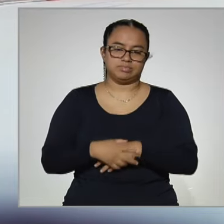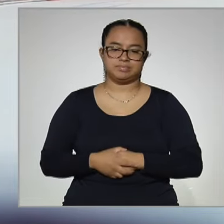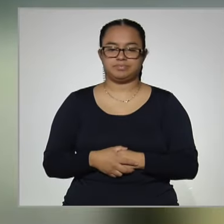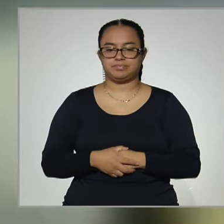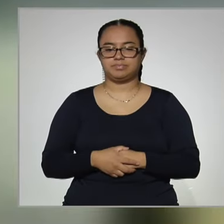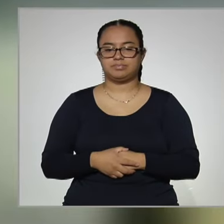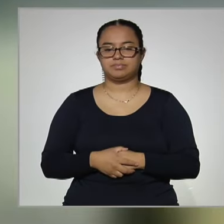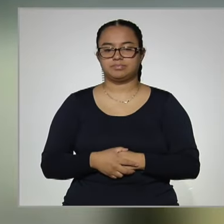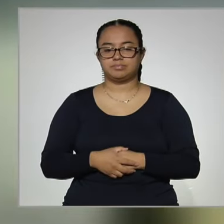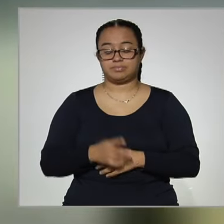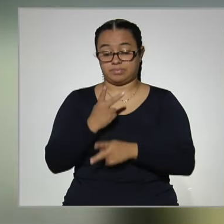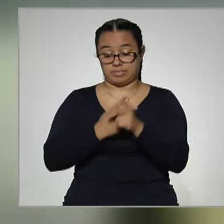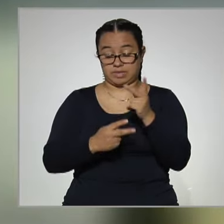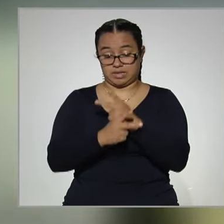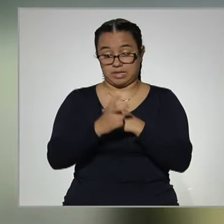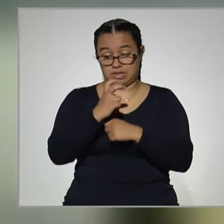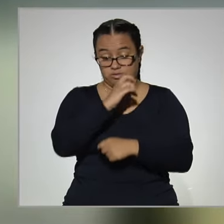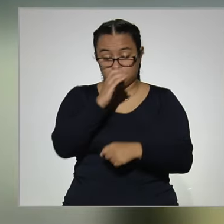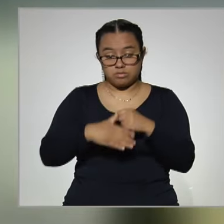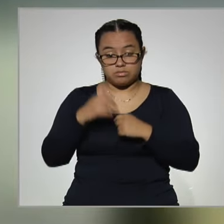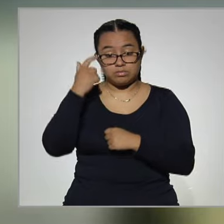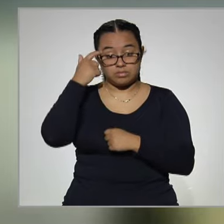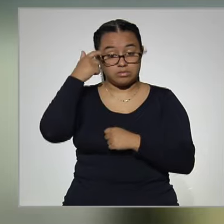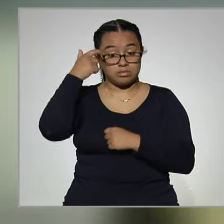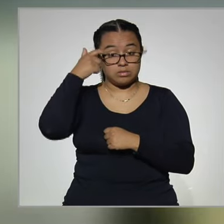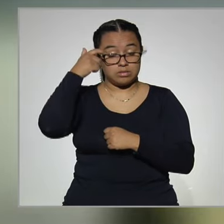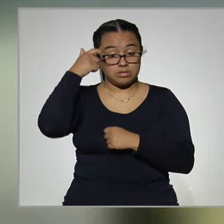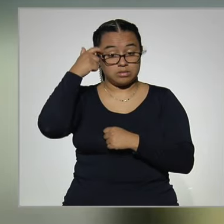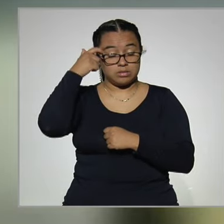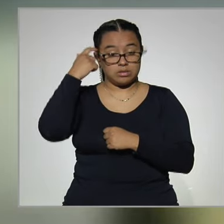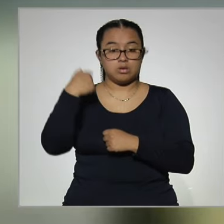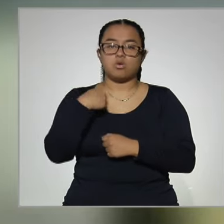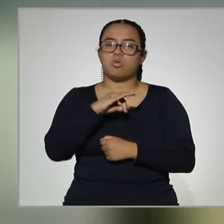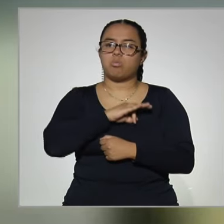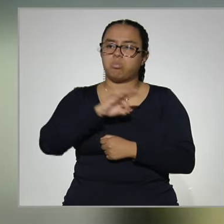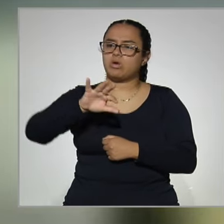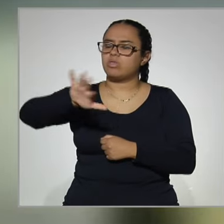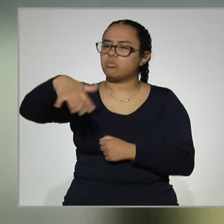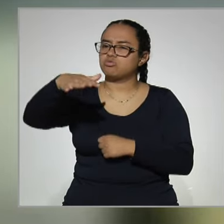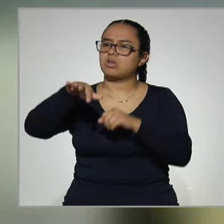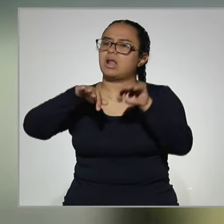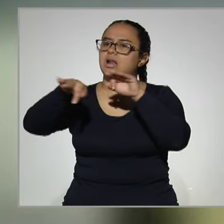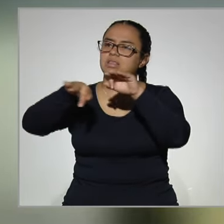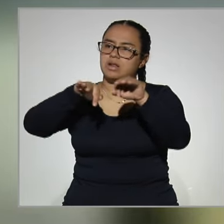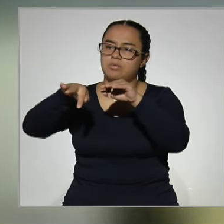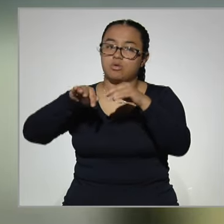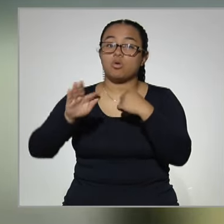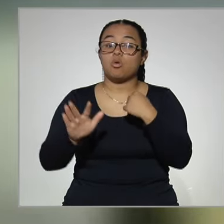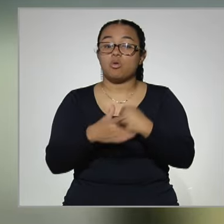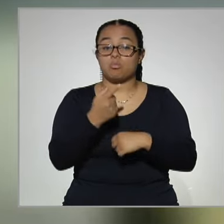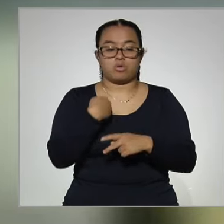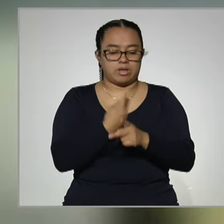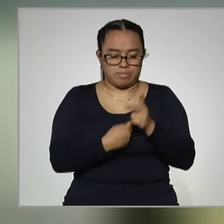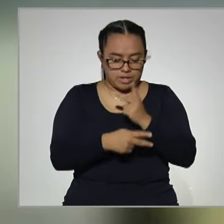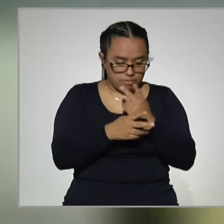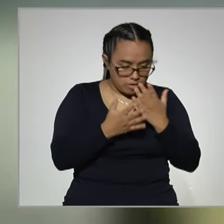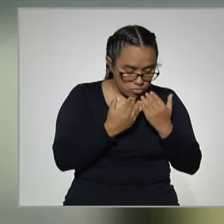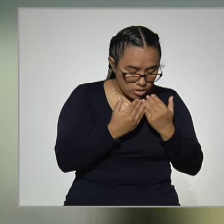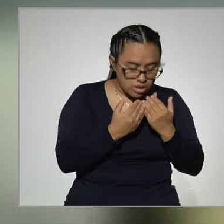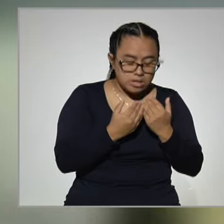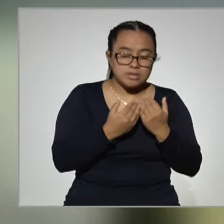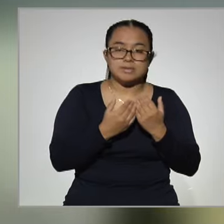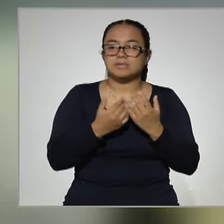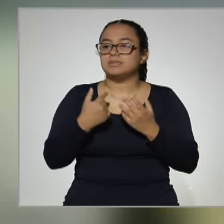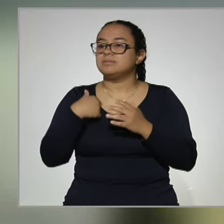El terminar la prepa también me dio la opción de poder empezar a buscar mejores trabajos porque al no tener la prepa, pues los